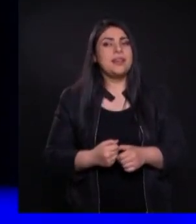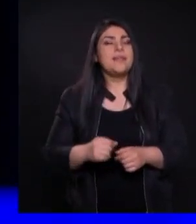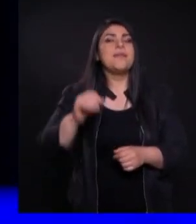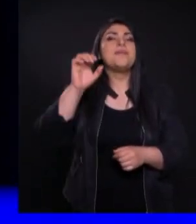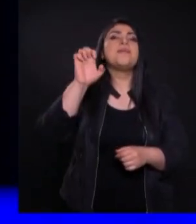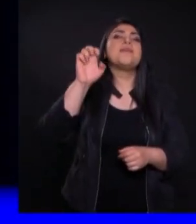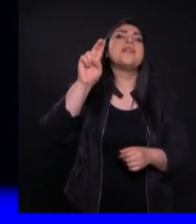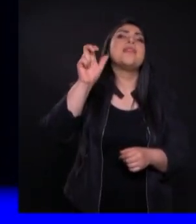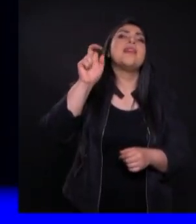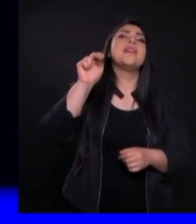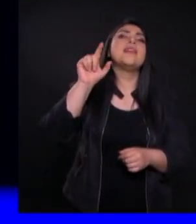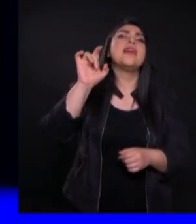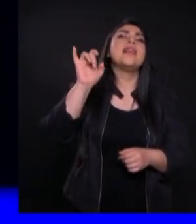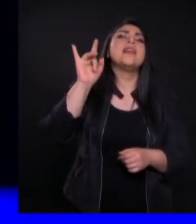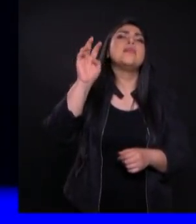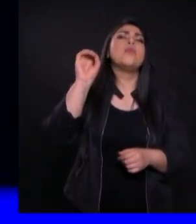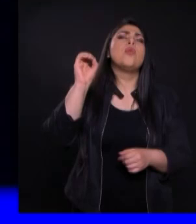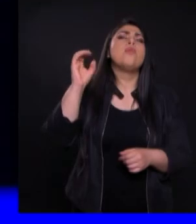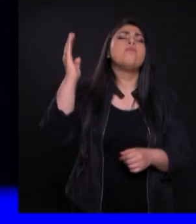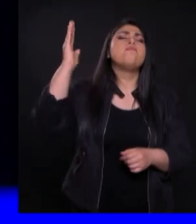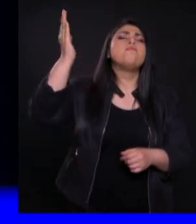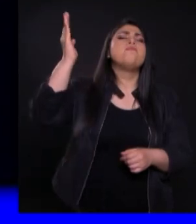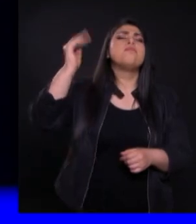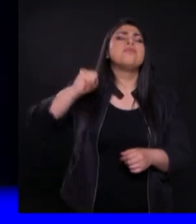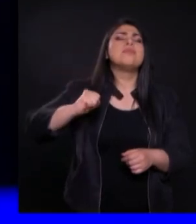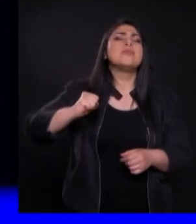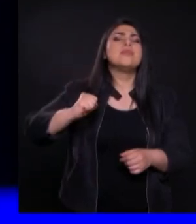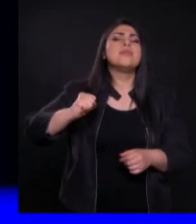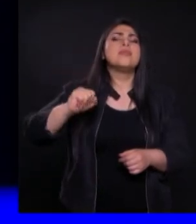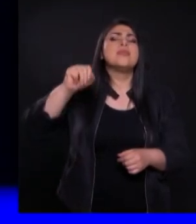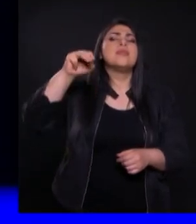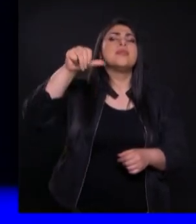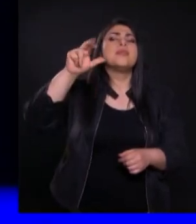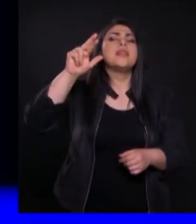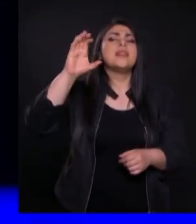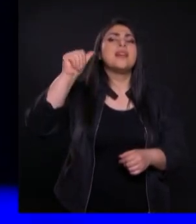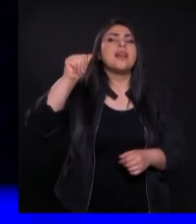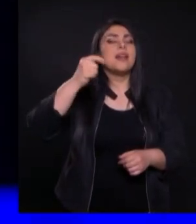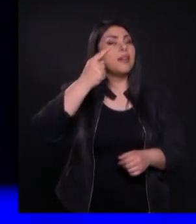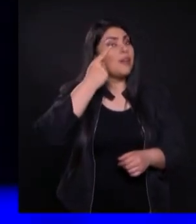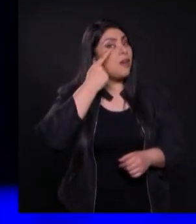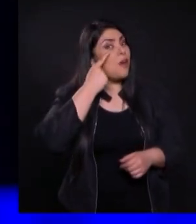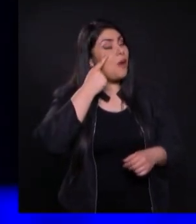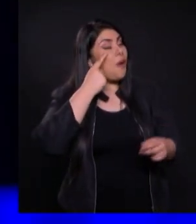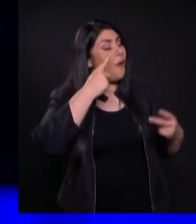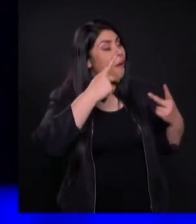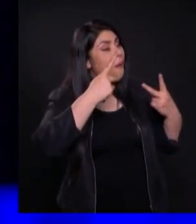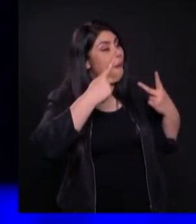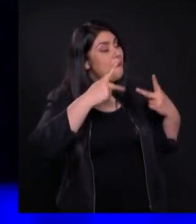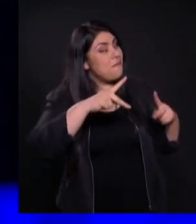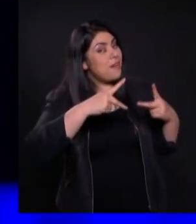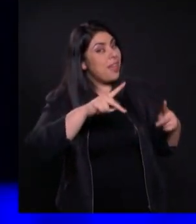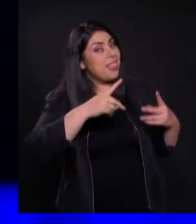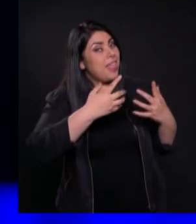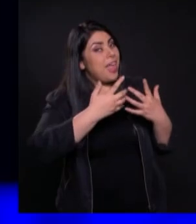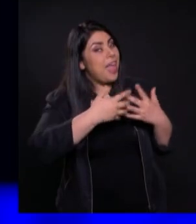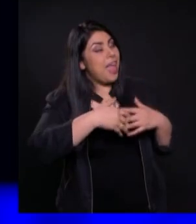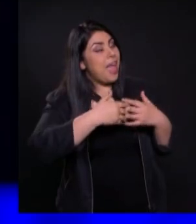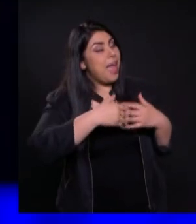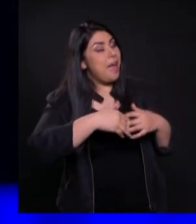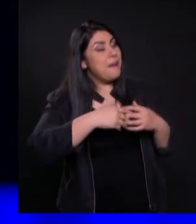Evangelismo de marca Ojo, mercadólogos, empresarios, vendedores Todos los que tengan